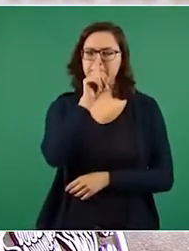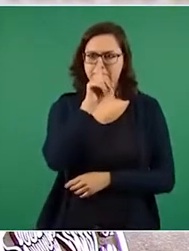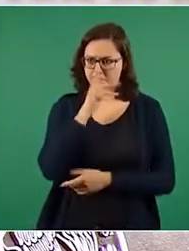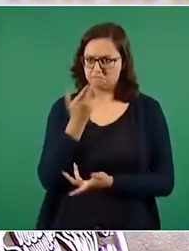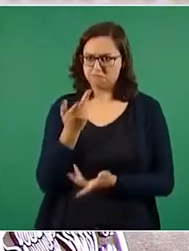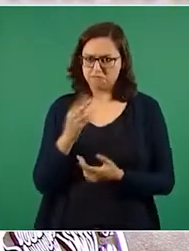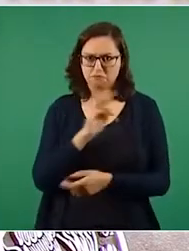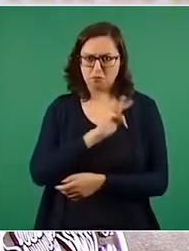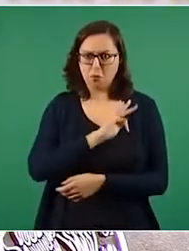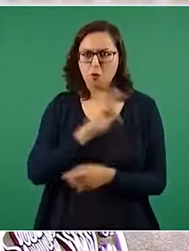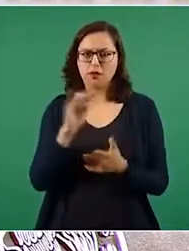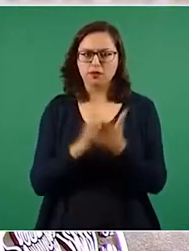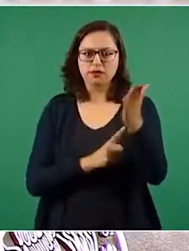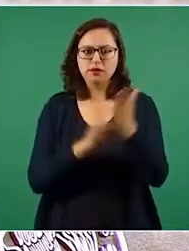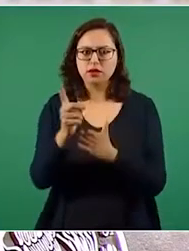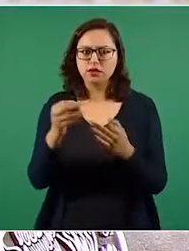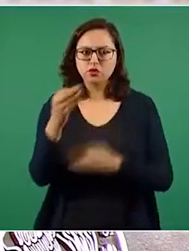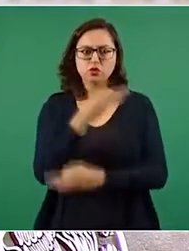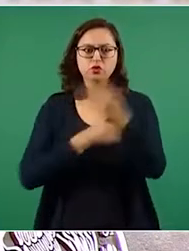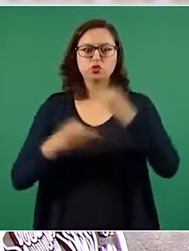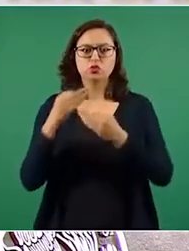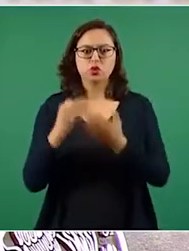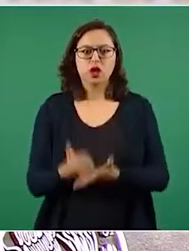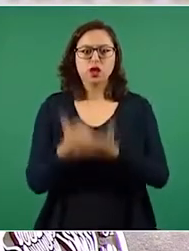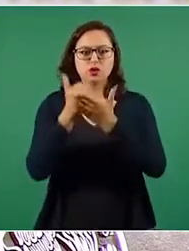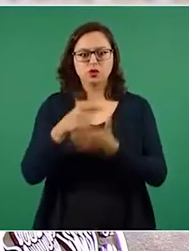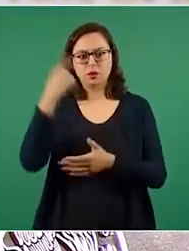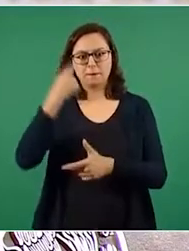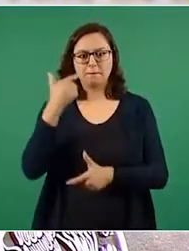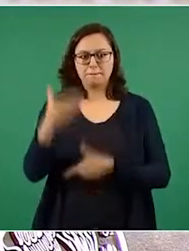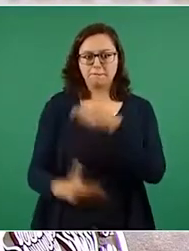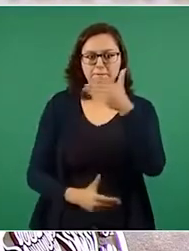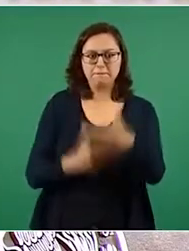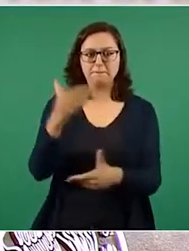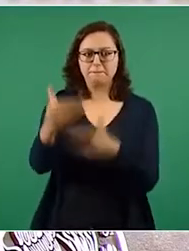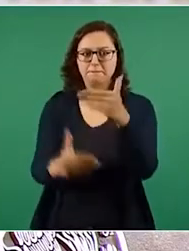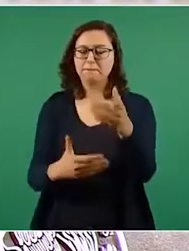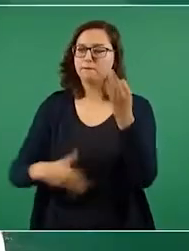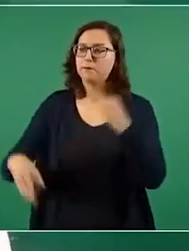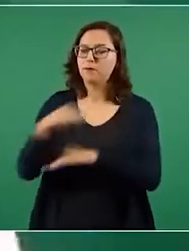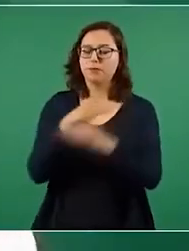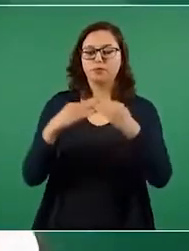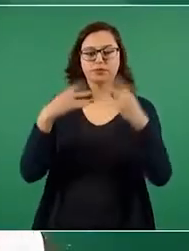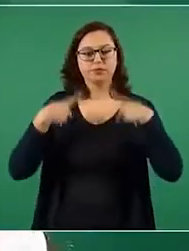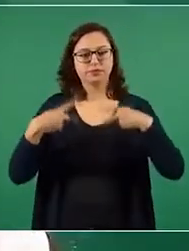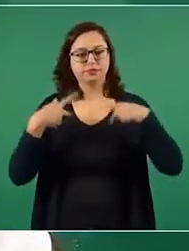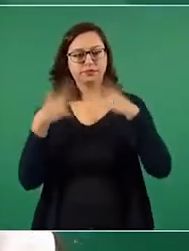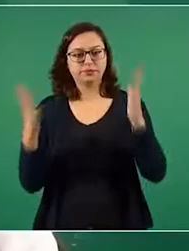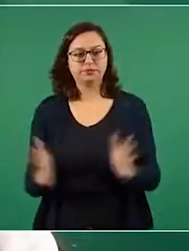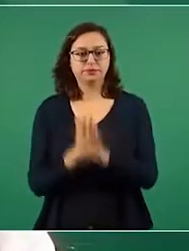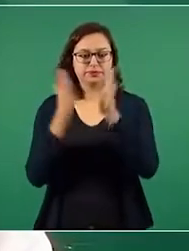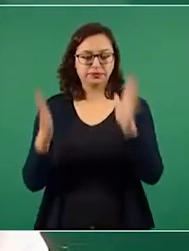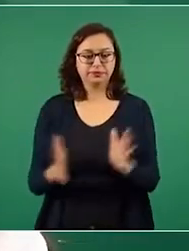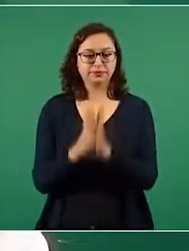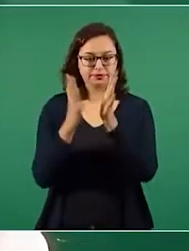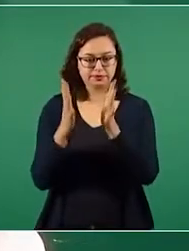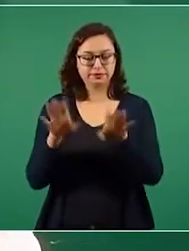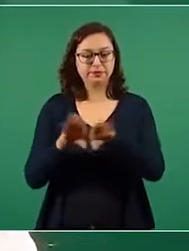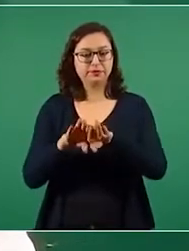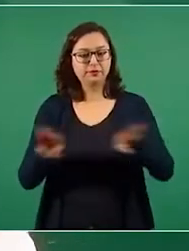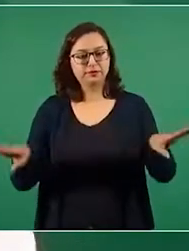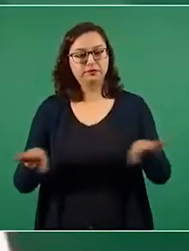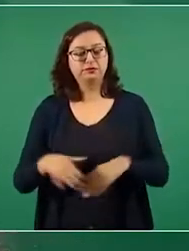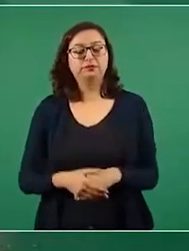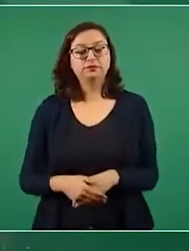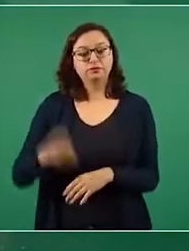posible el avance a la sociedad y la democratización del Estado. Como parte de ese intercambio de ideas y